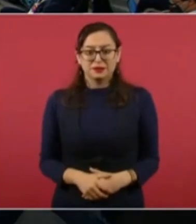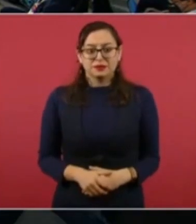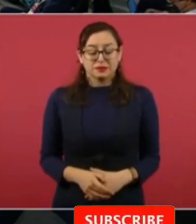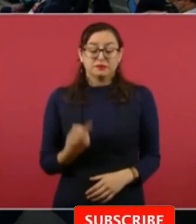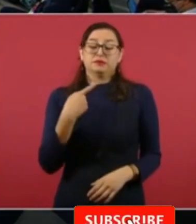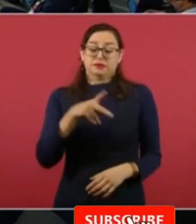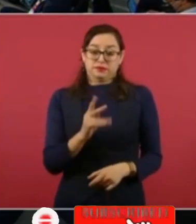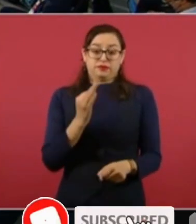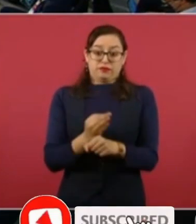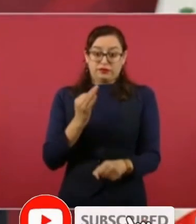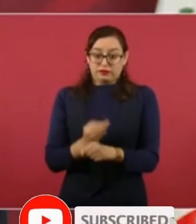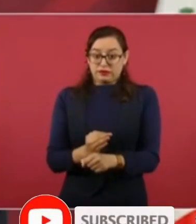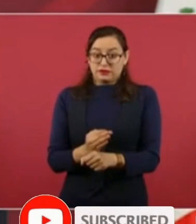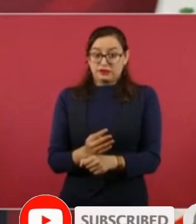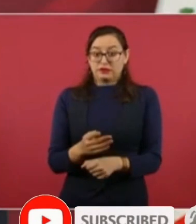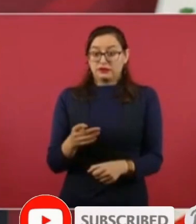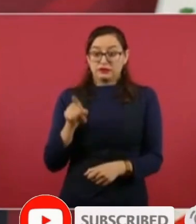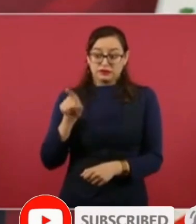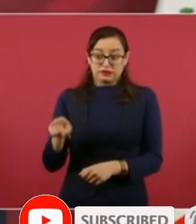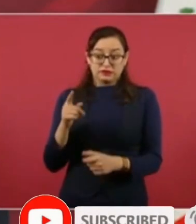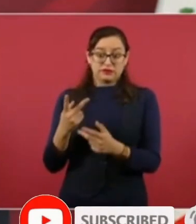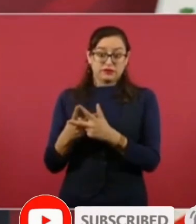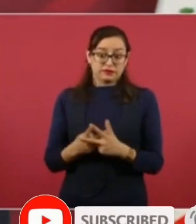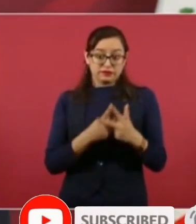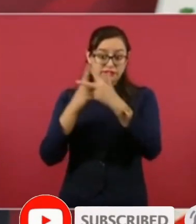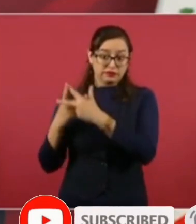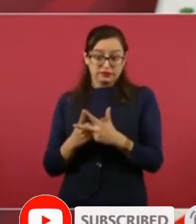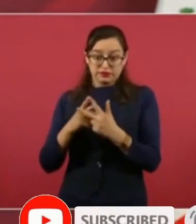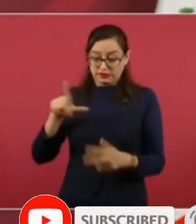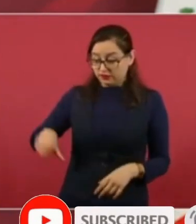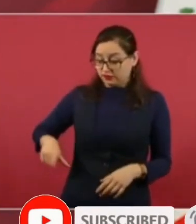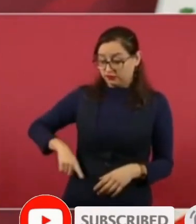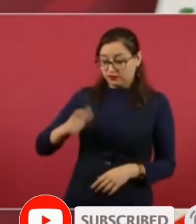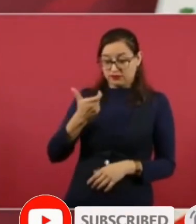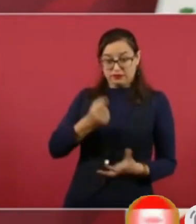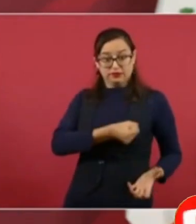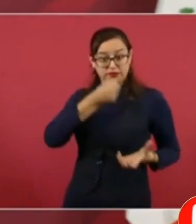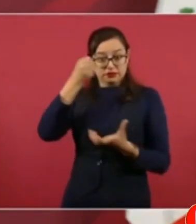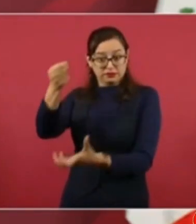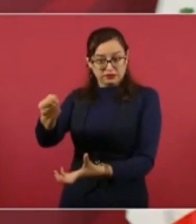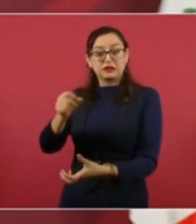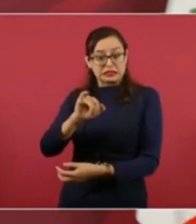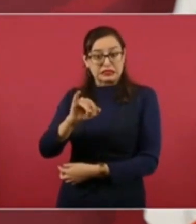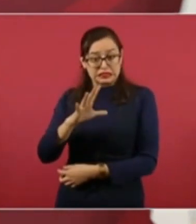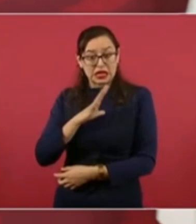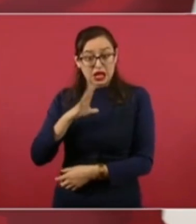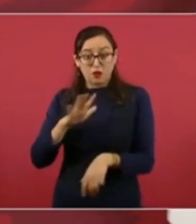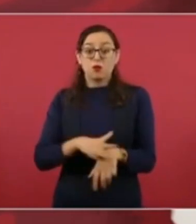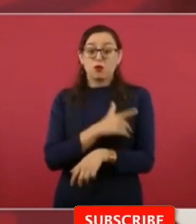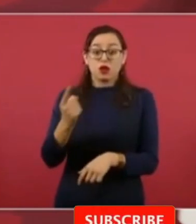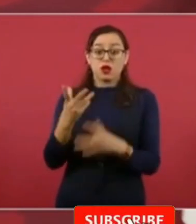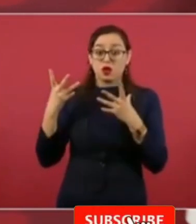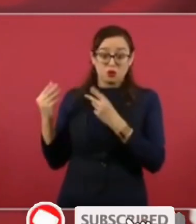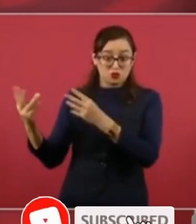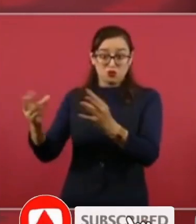recursos tiene que ver por la audiencia básicamente y no tiene comparación con lo que